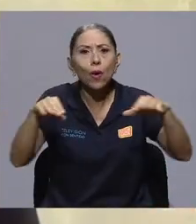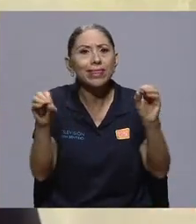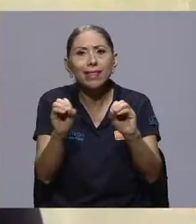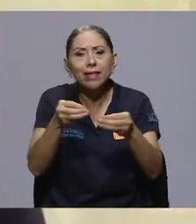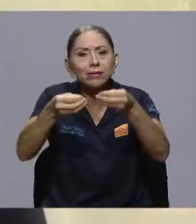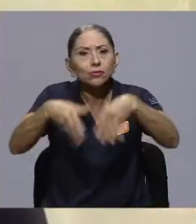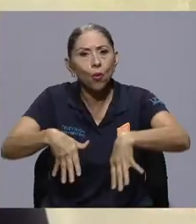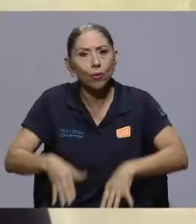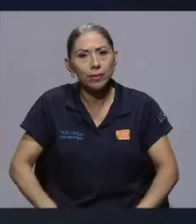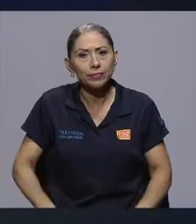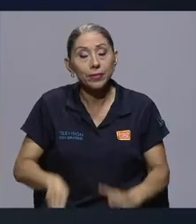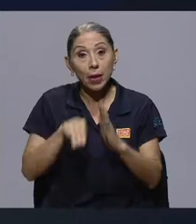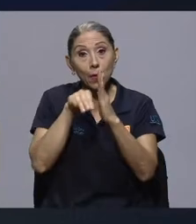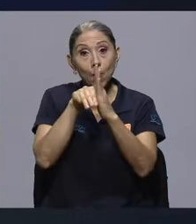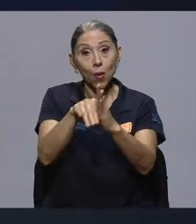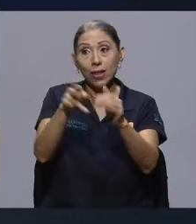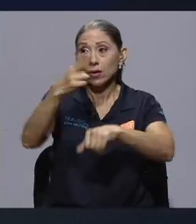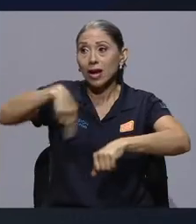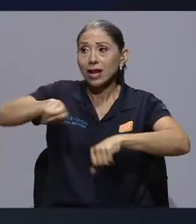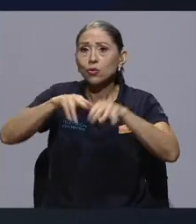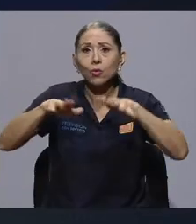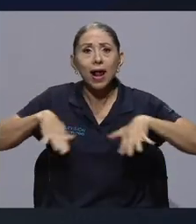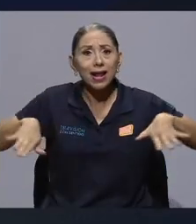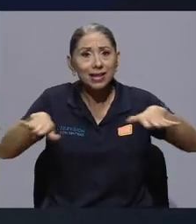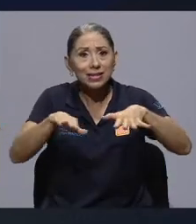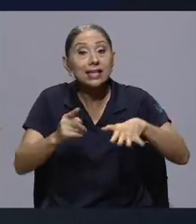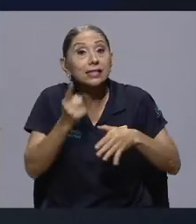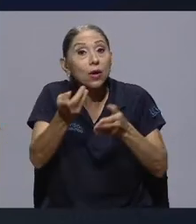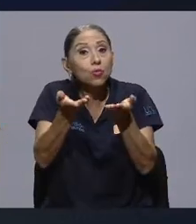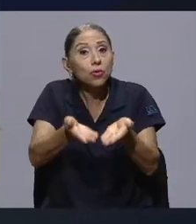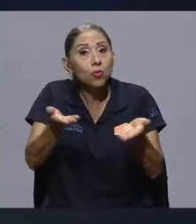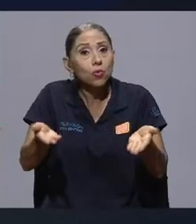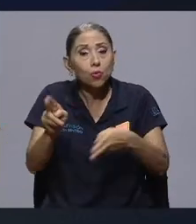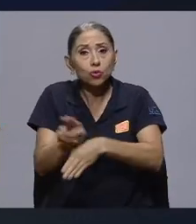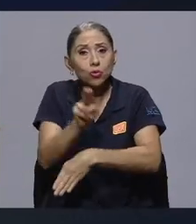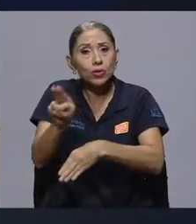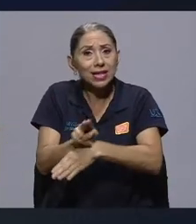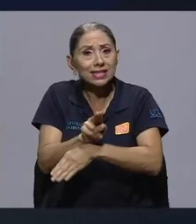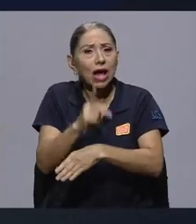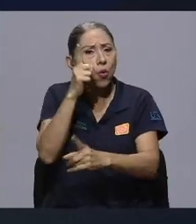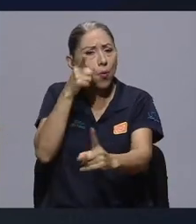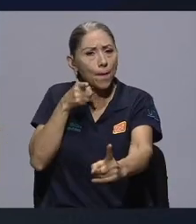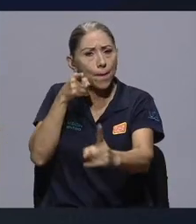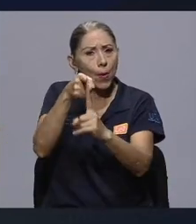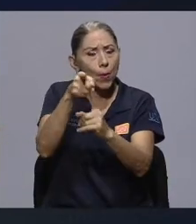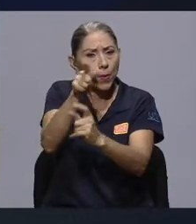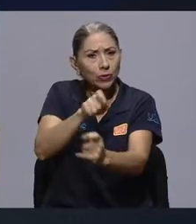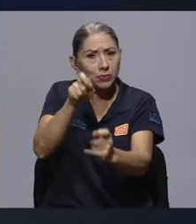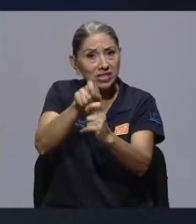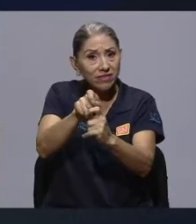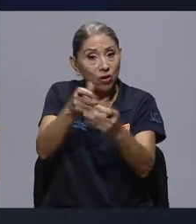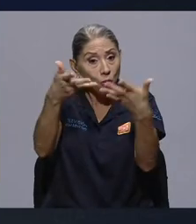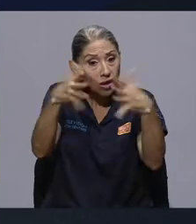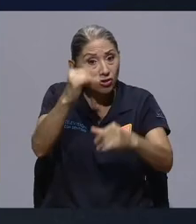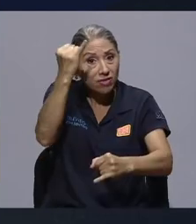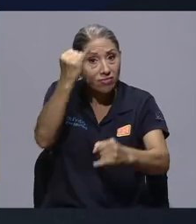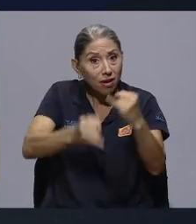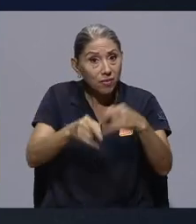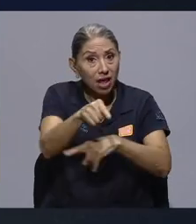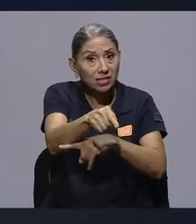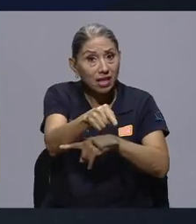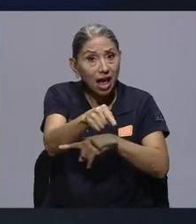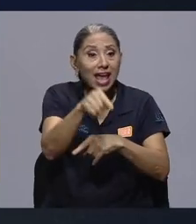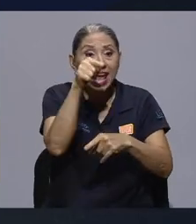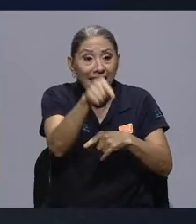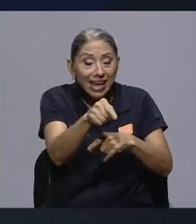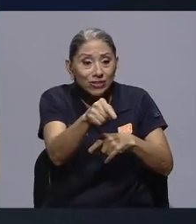modelo de la naturaleza es que un recurso es utilizado para un propósito específico y cuando ya termina esa vida, sirve